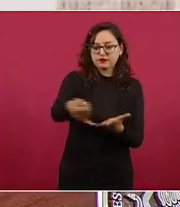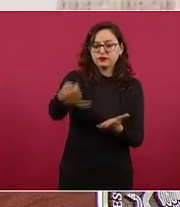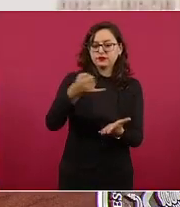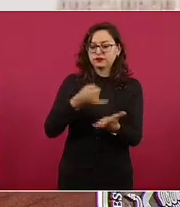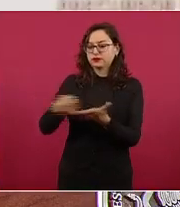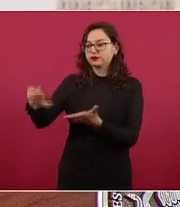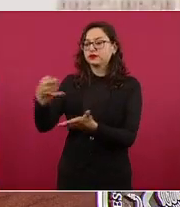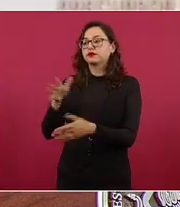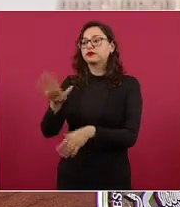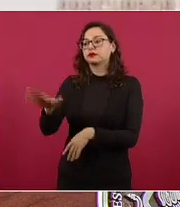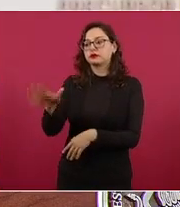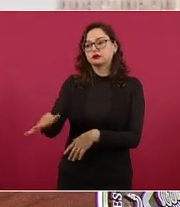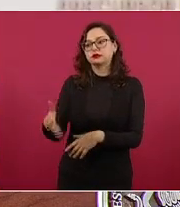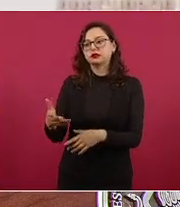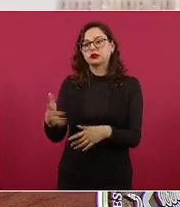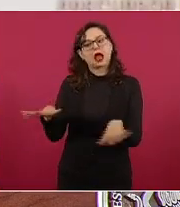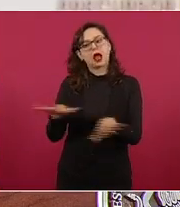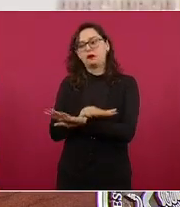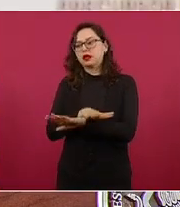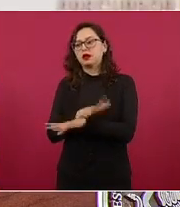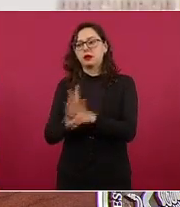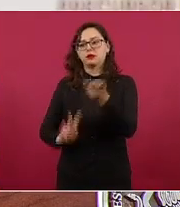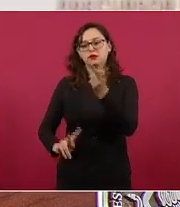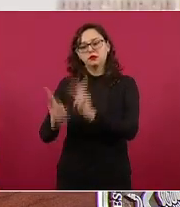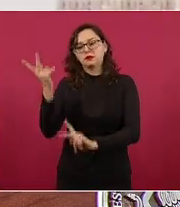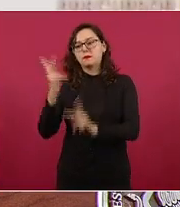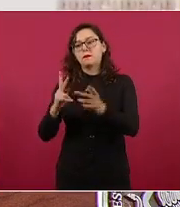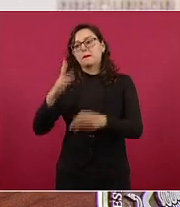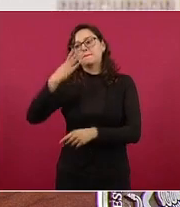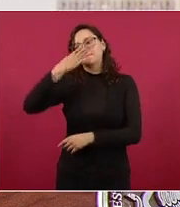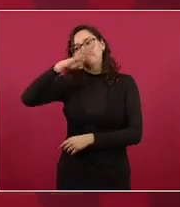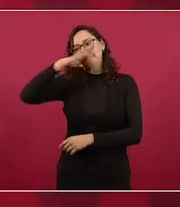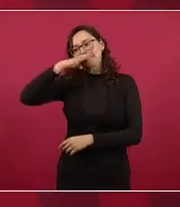siembren maíz y frijol los básicos